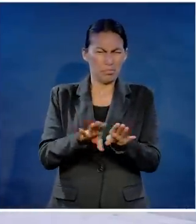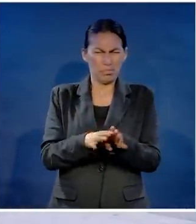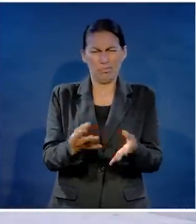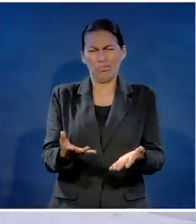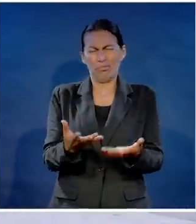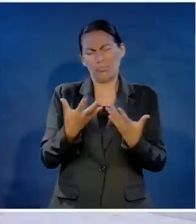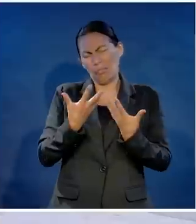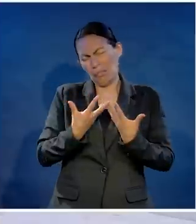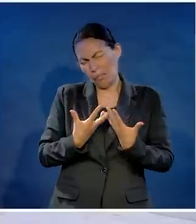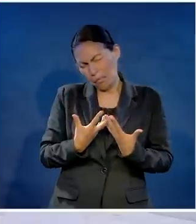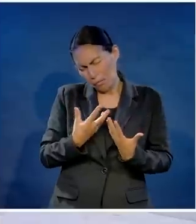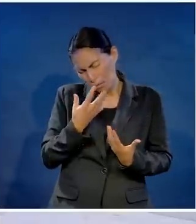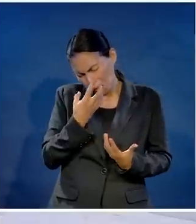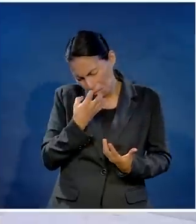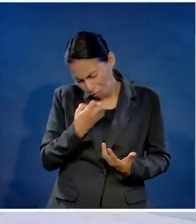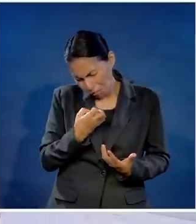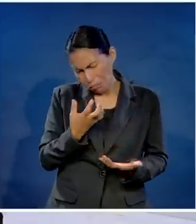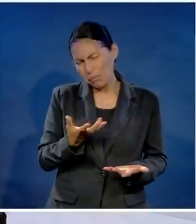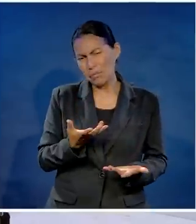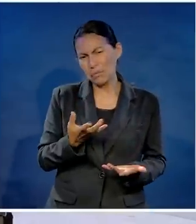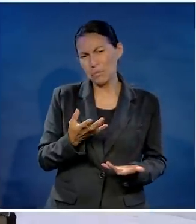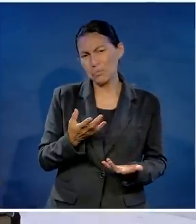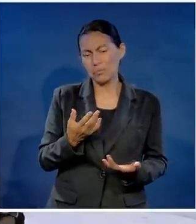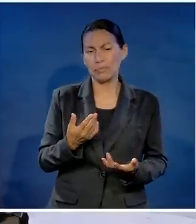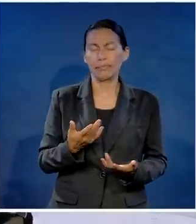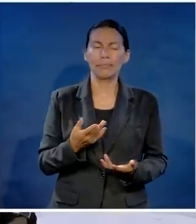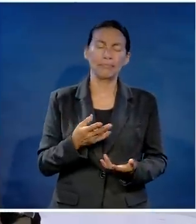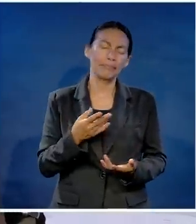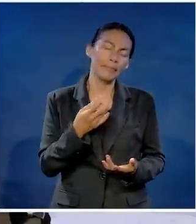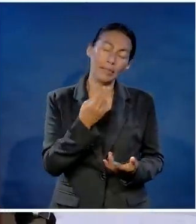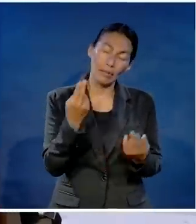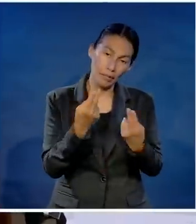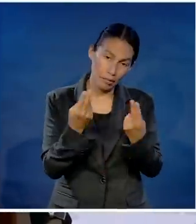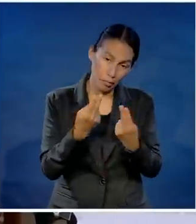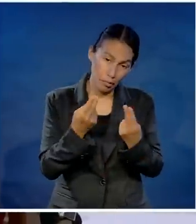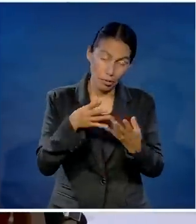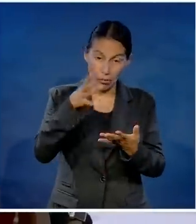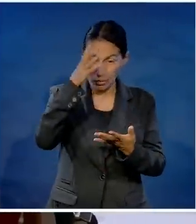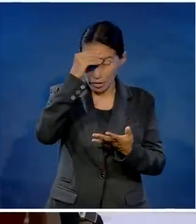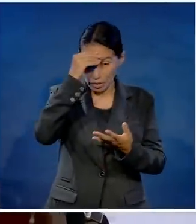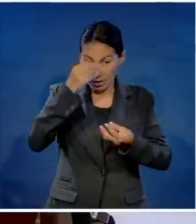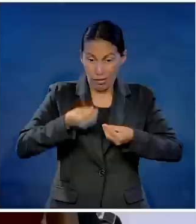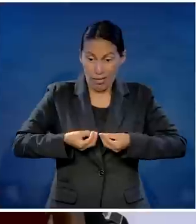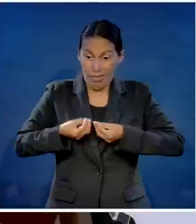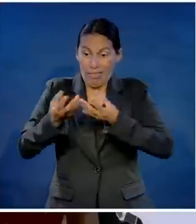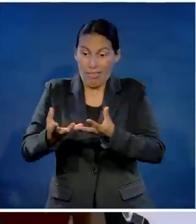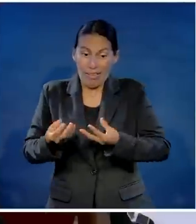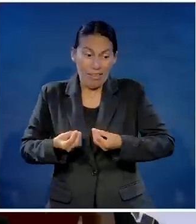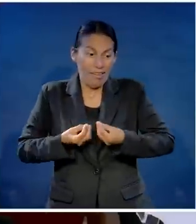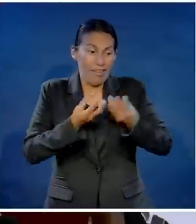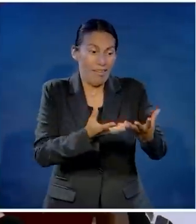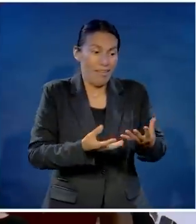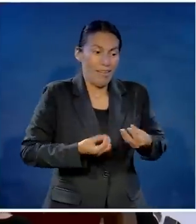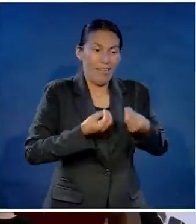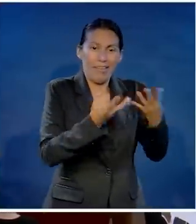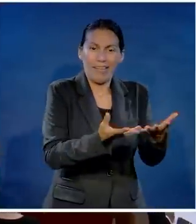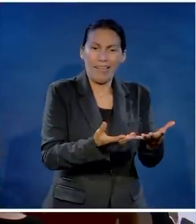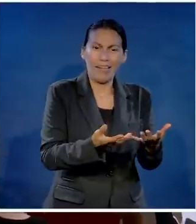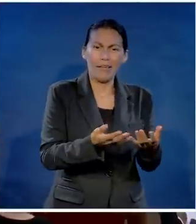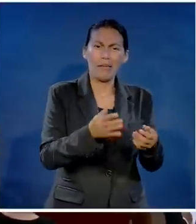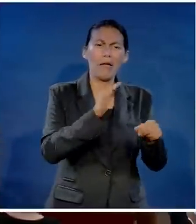¿Me estás siguiendo? A ver, dile al de al lado. Relaciónate sin esperar nada. Dile así. Relaciónate sin esperar nada.